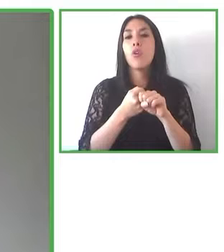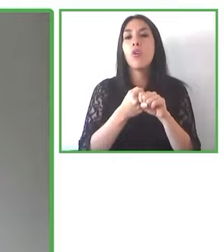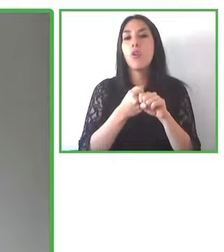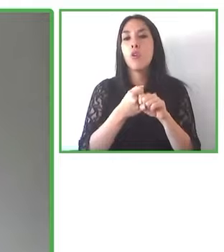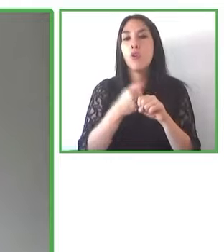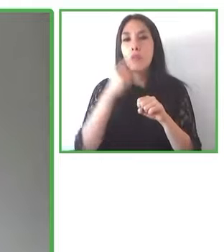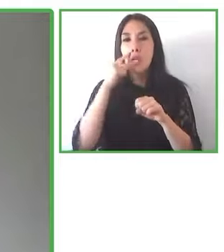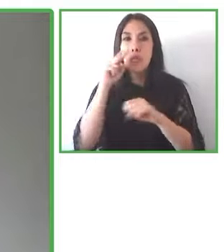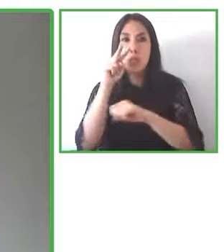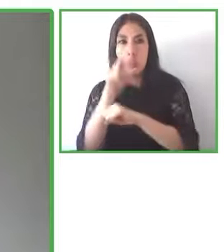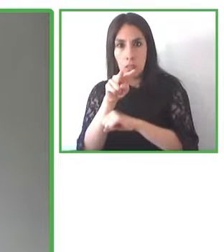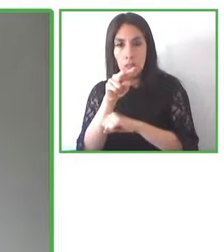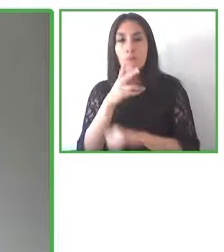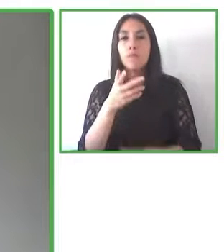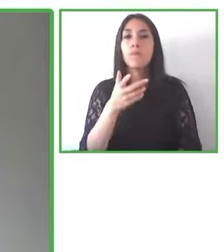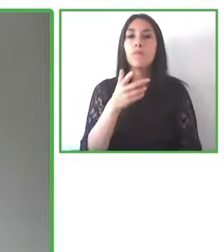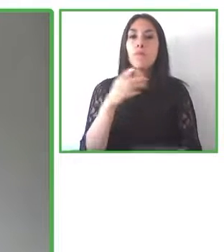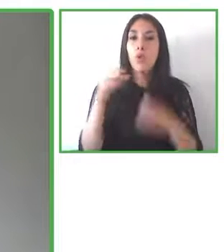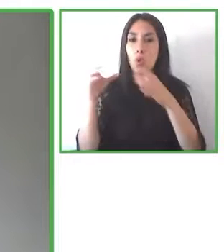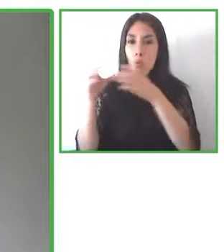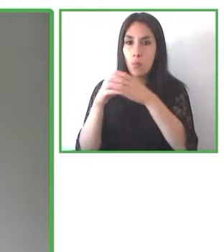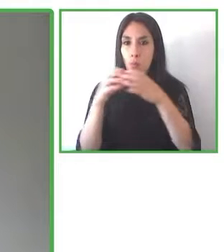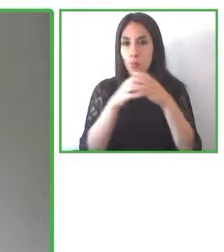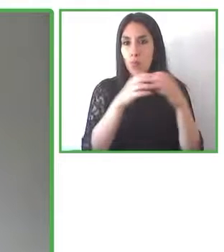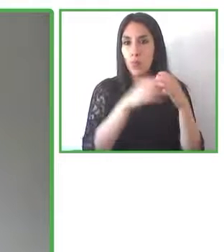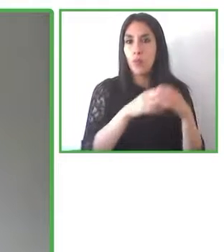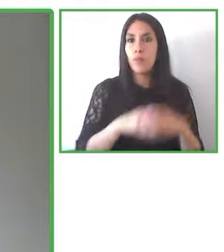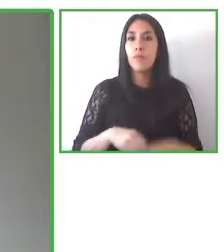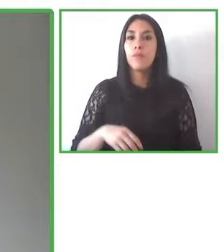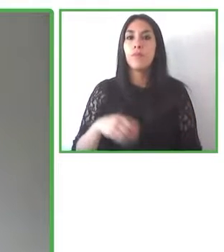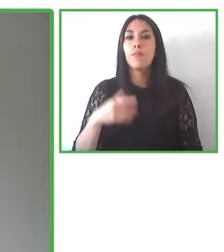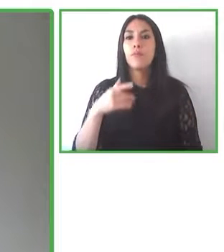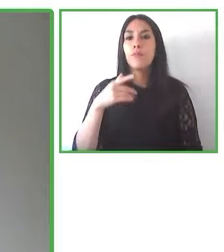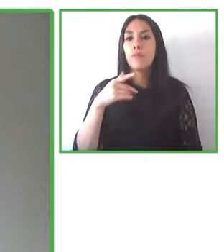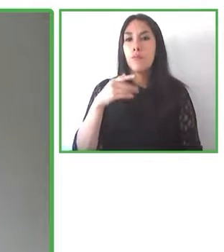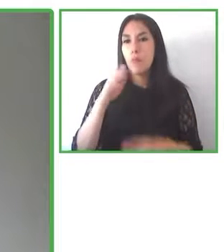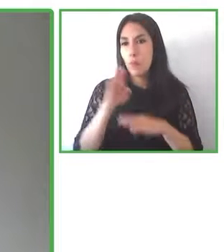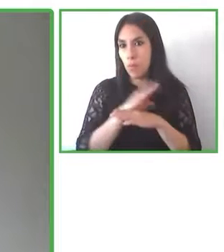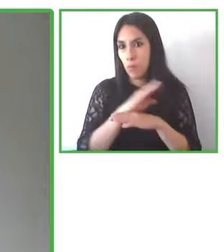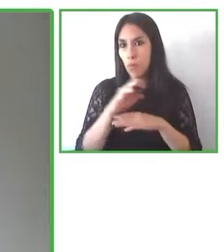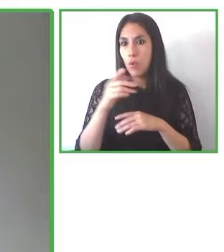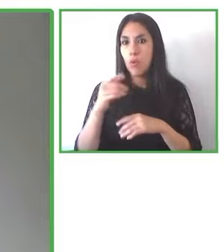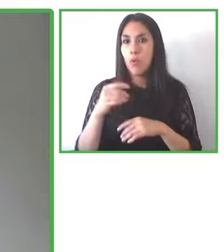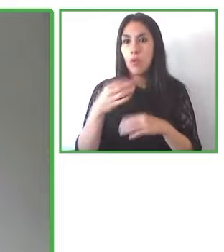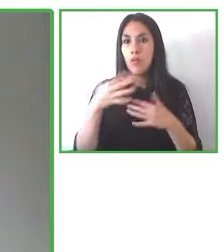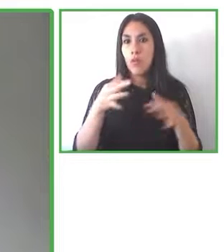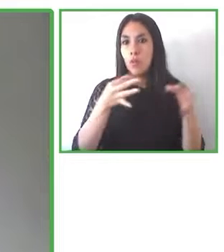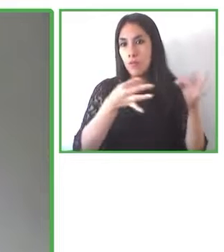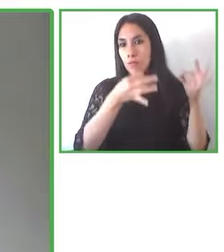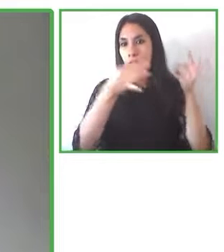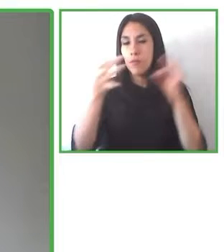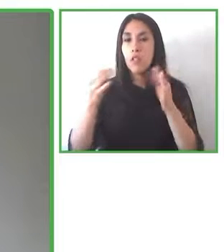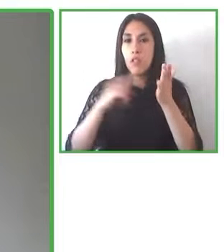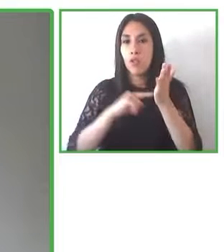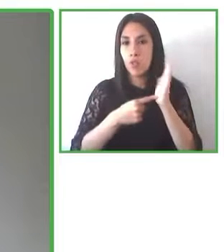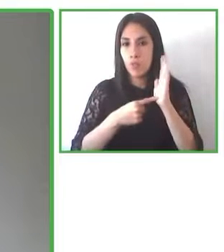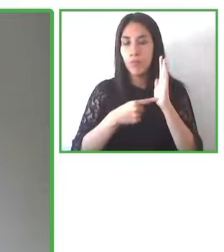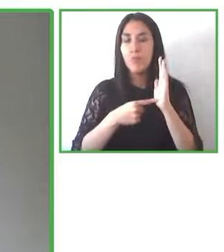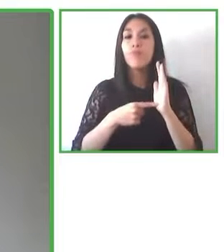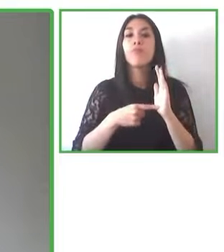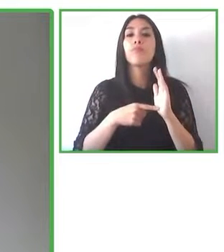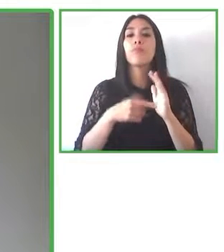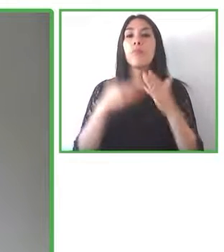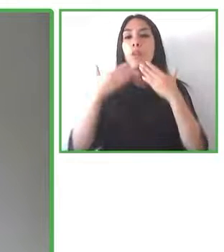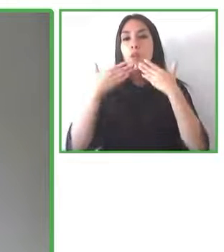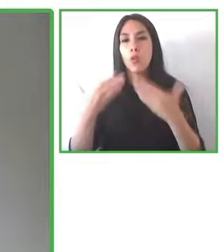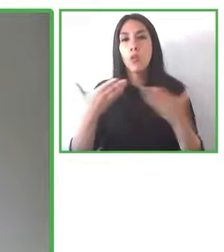nuevas guías y instrumentos técnicos. Gracias Pamela por estar hoy día con nosotros y te